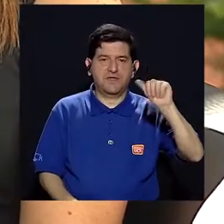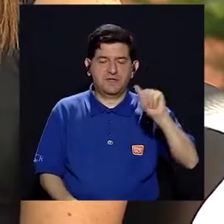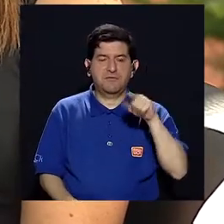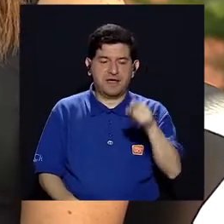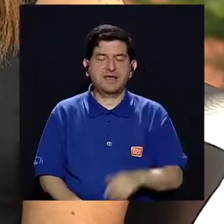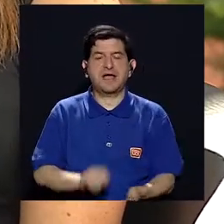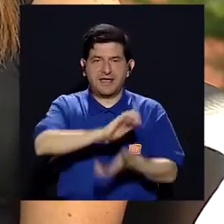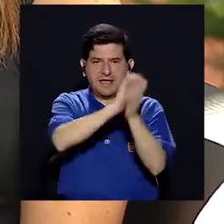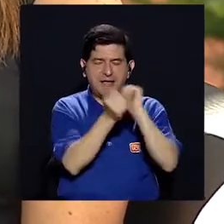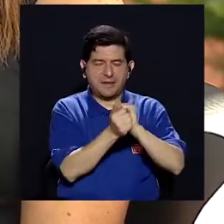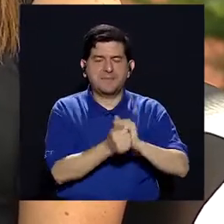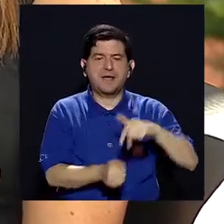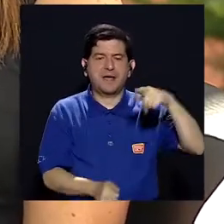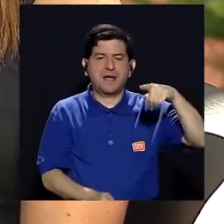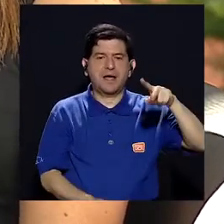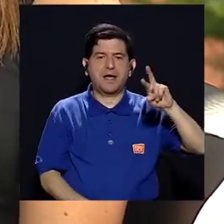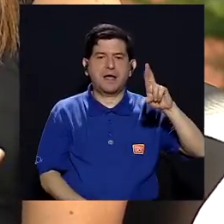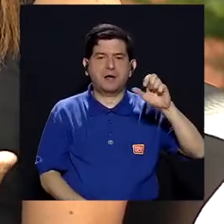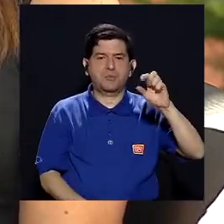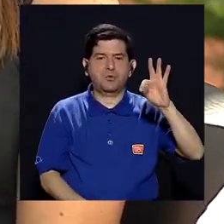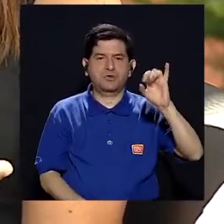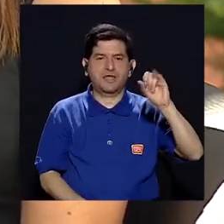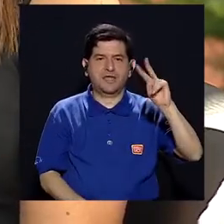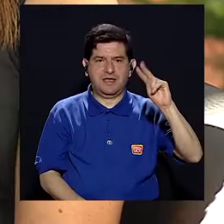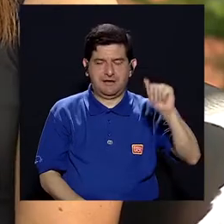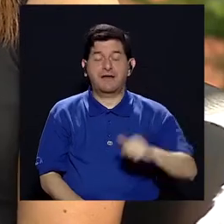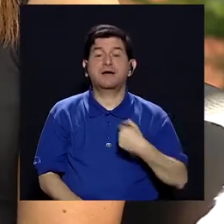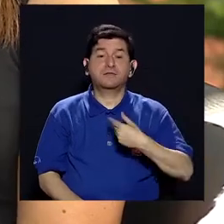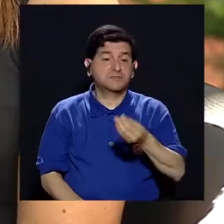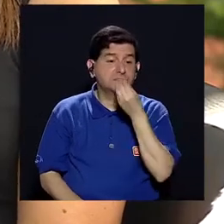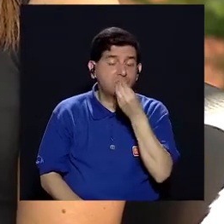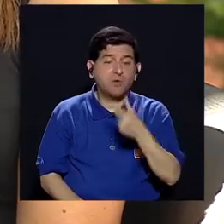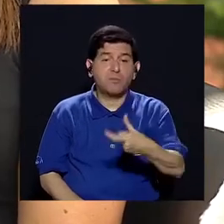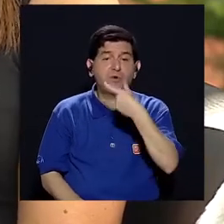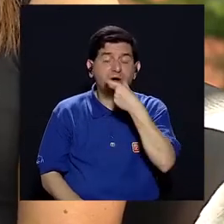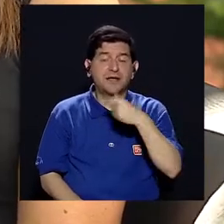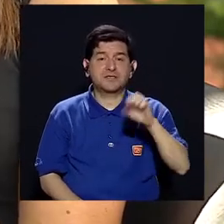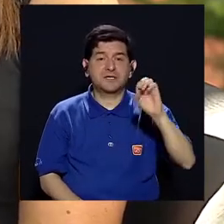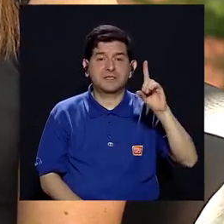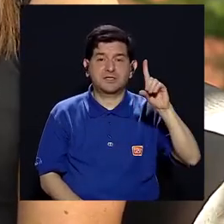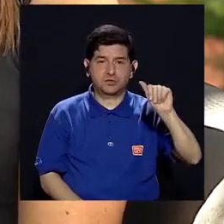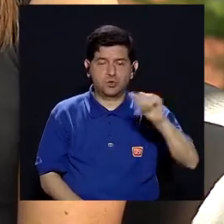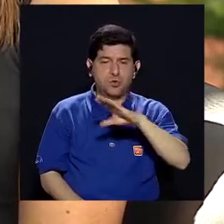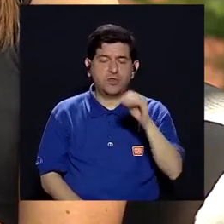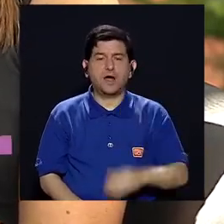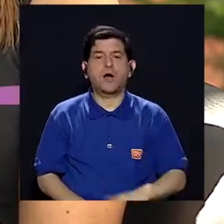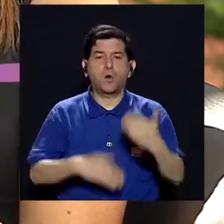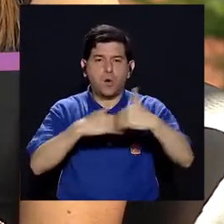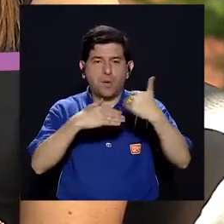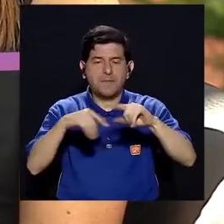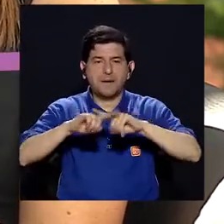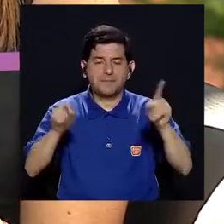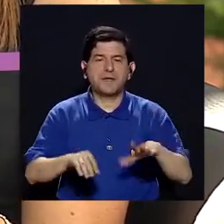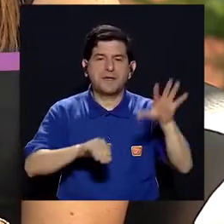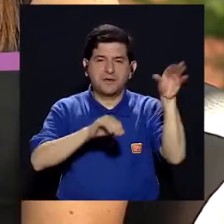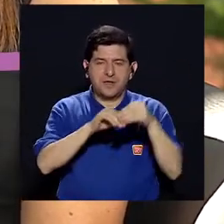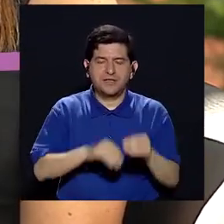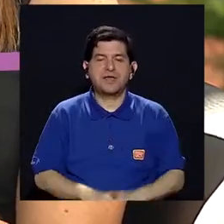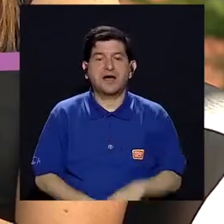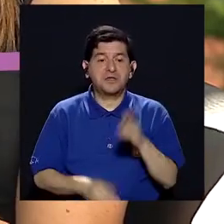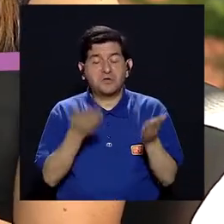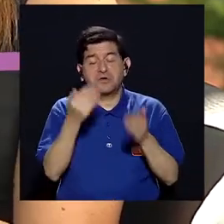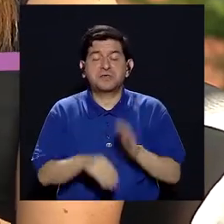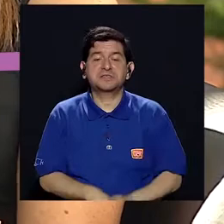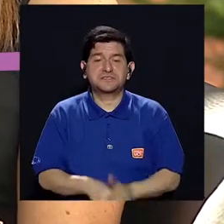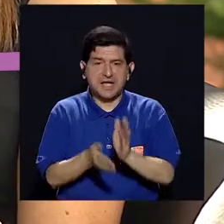una proteína vegetal, entonces también va a depender qué mezclo yo. Si yo me como un paquete de galletas sodas o una rebanada de pan, pero le pongo un